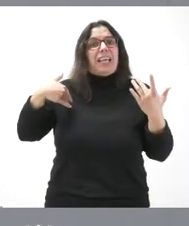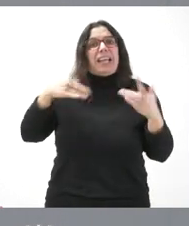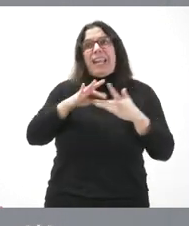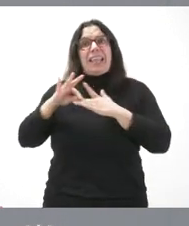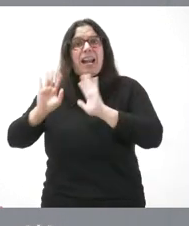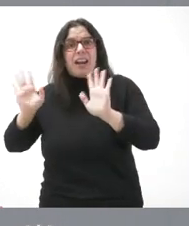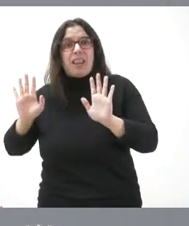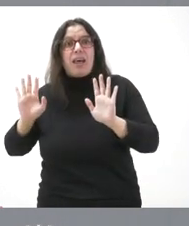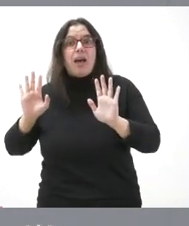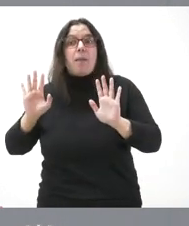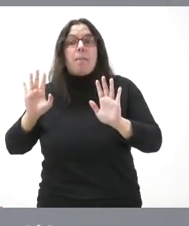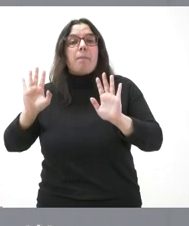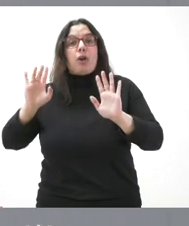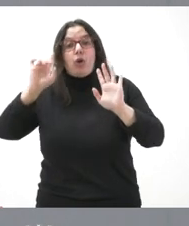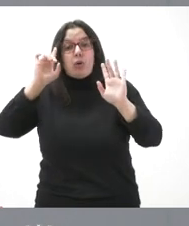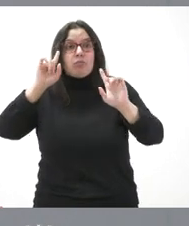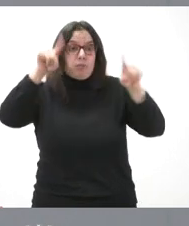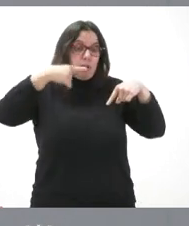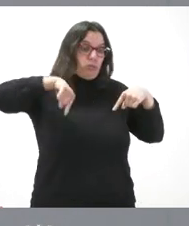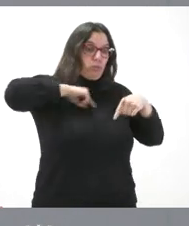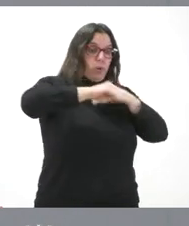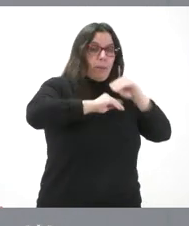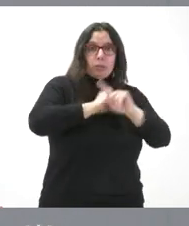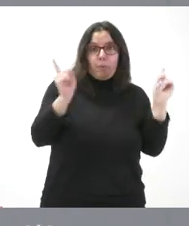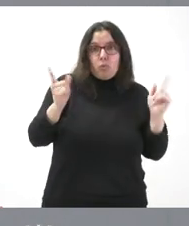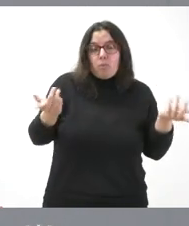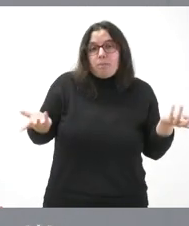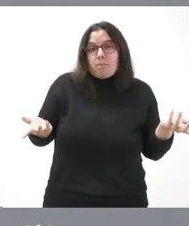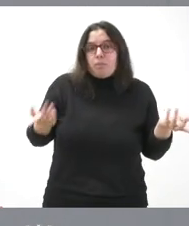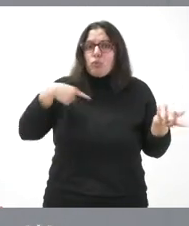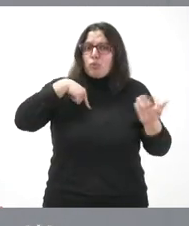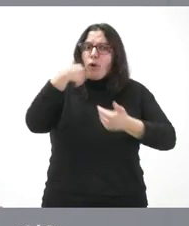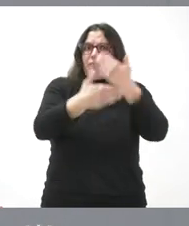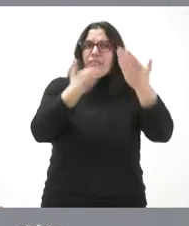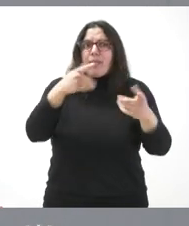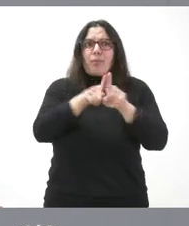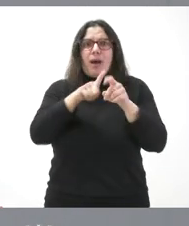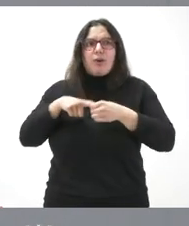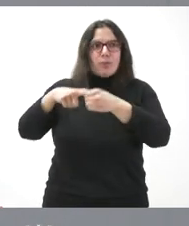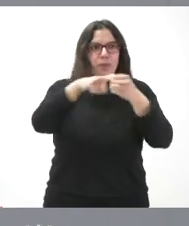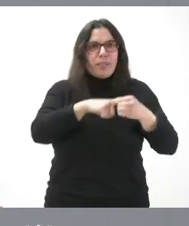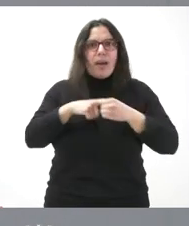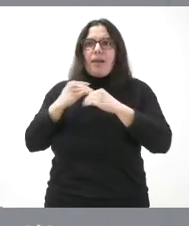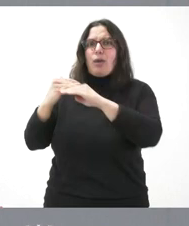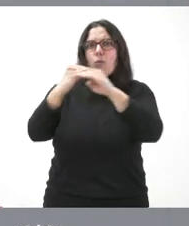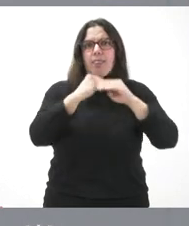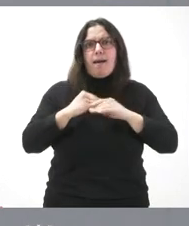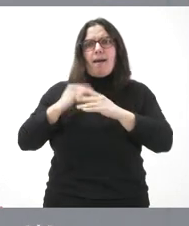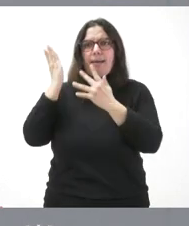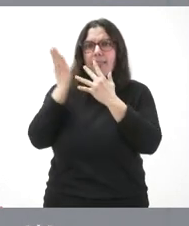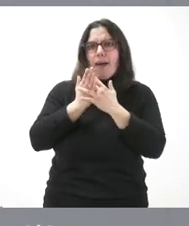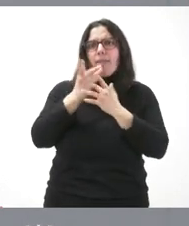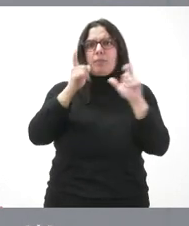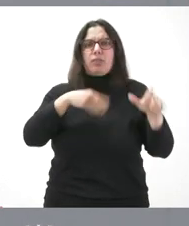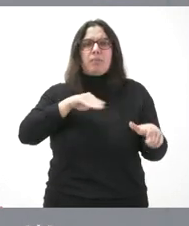pero tampoco le parece bien que las comunidades autónomas seamos los que avancemos en la solidaridad, en la igualdad, en la equidad entre todos